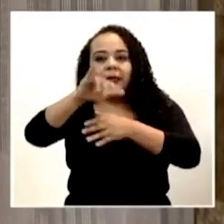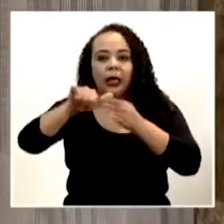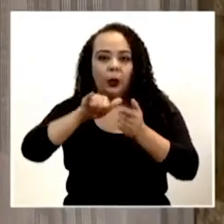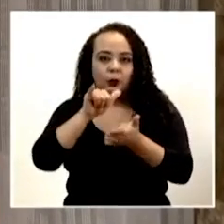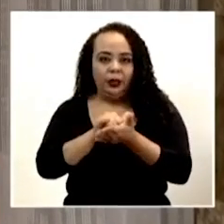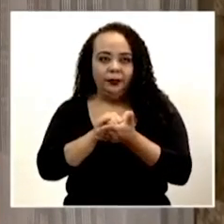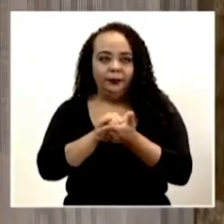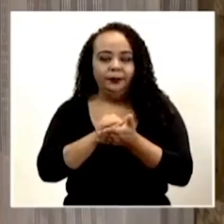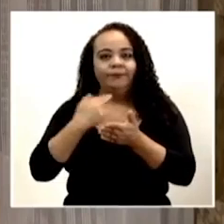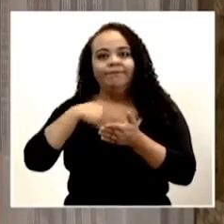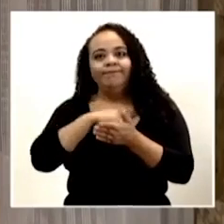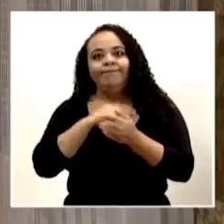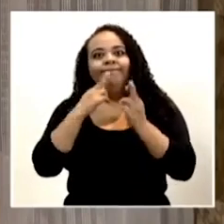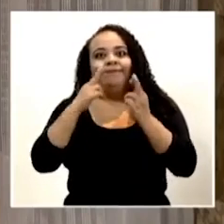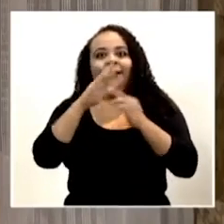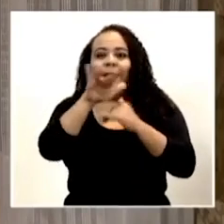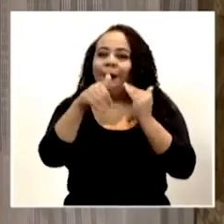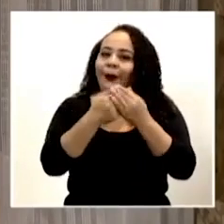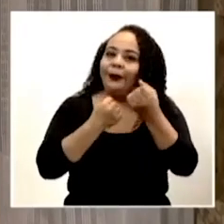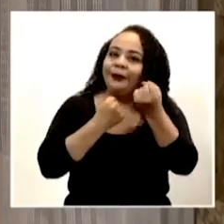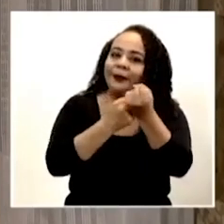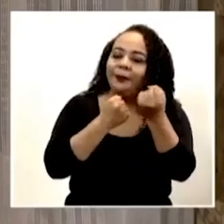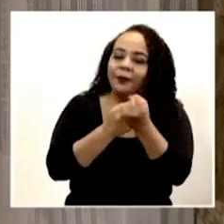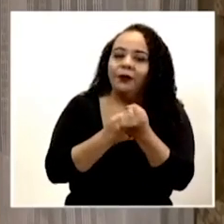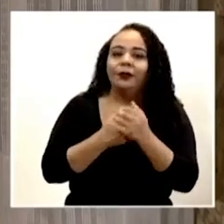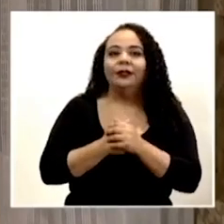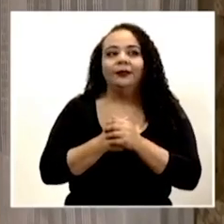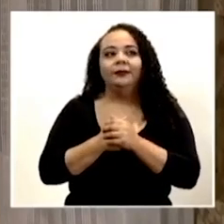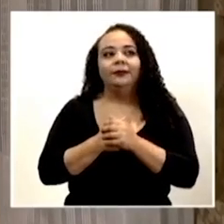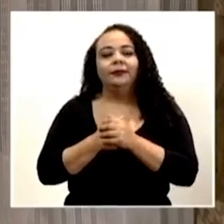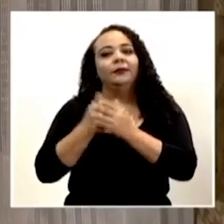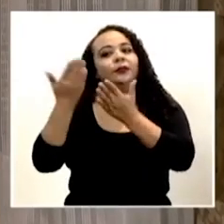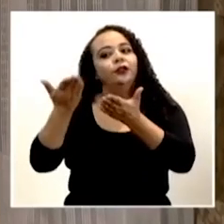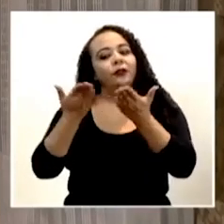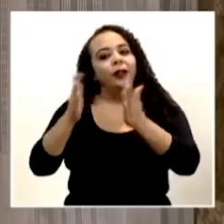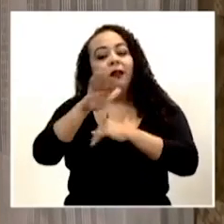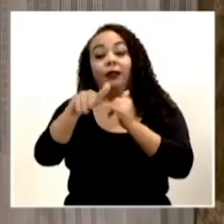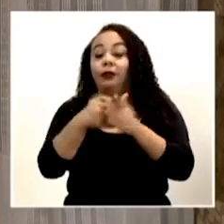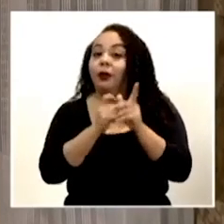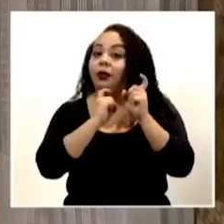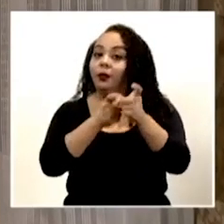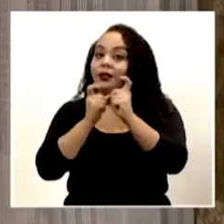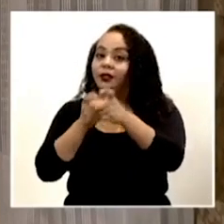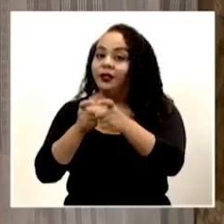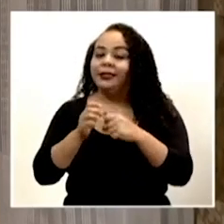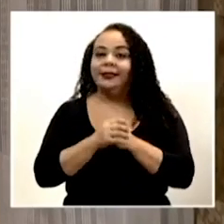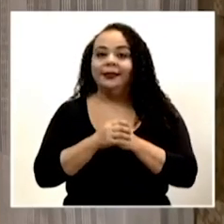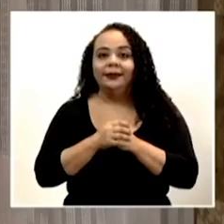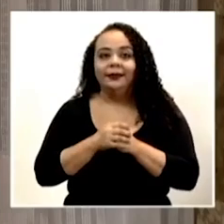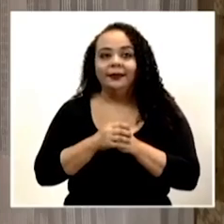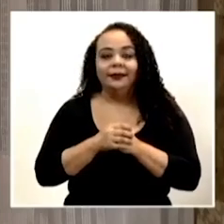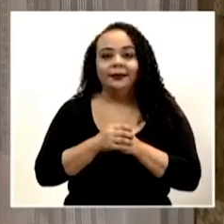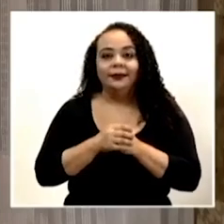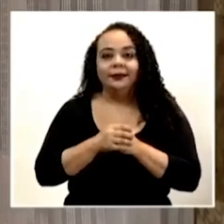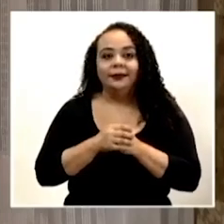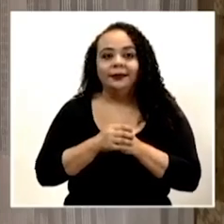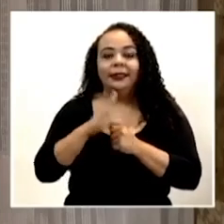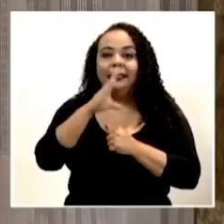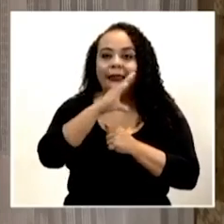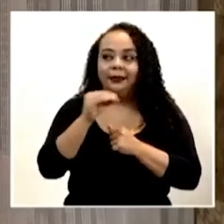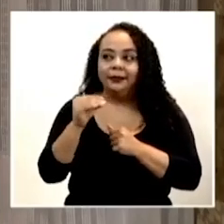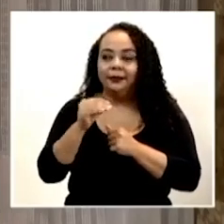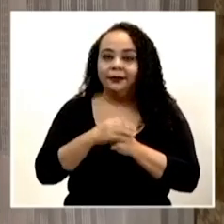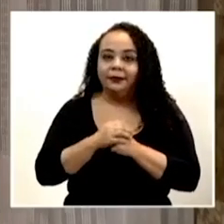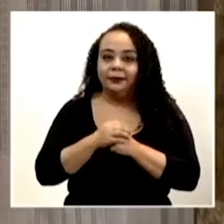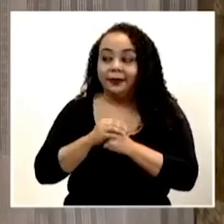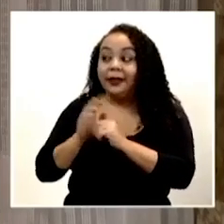pues, esperamos que todos nos apoyen, nos brinden, eh, todas las donaciones y, eh, pues, a... Es